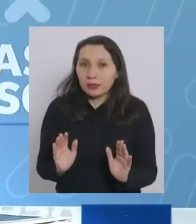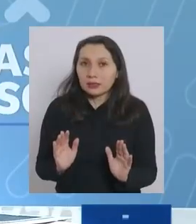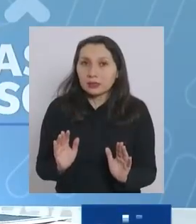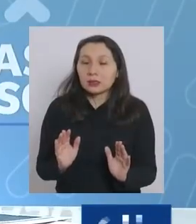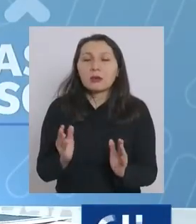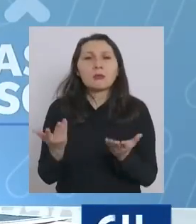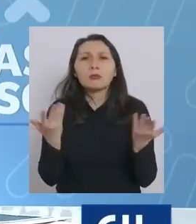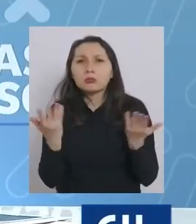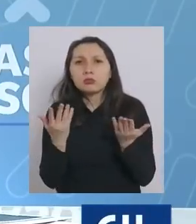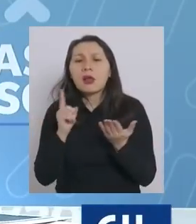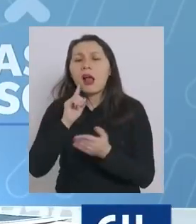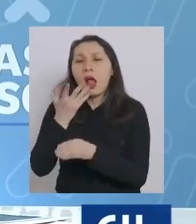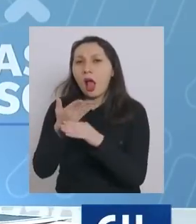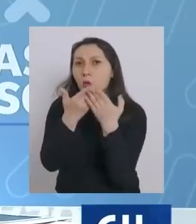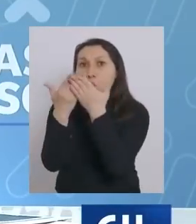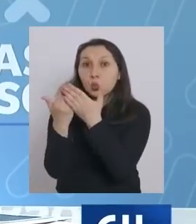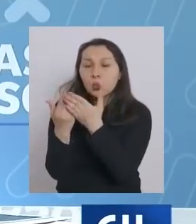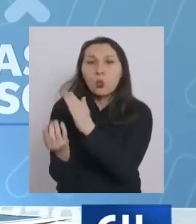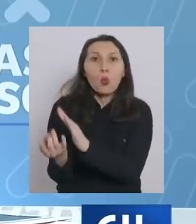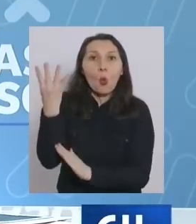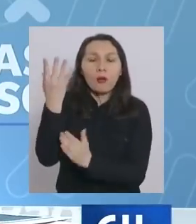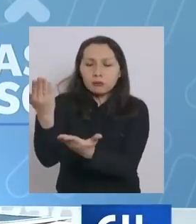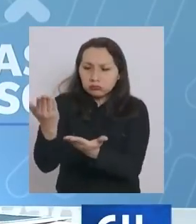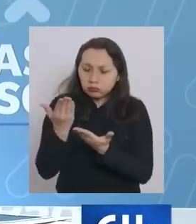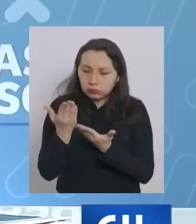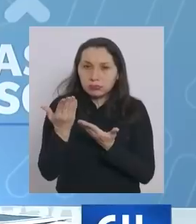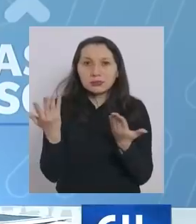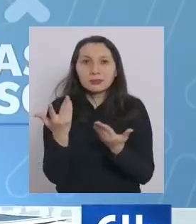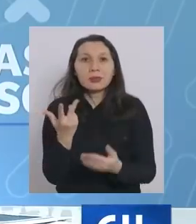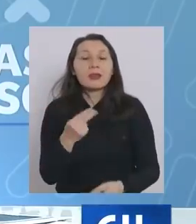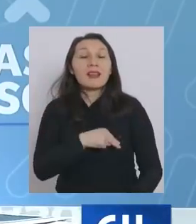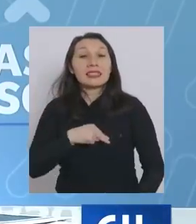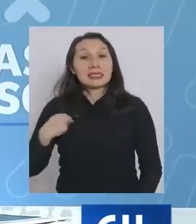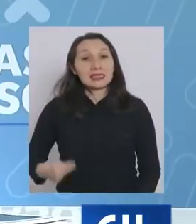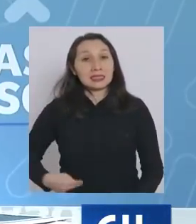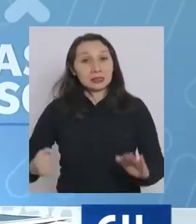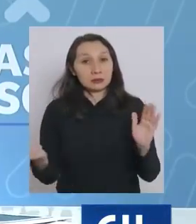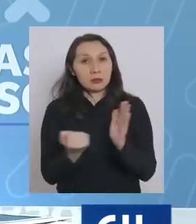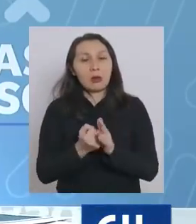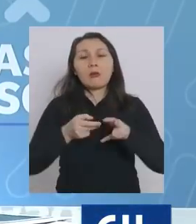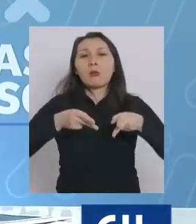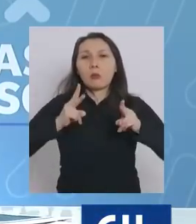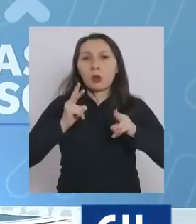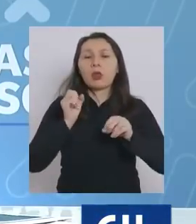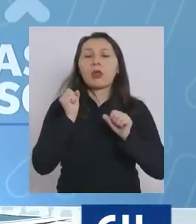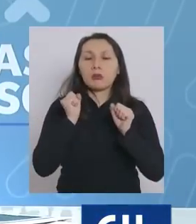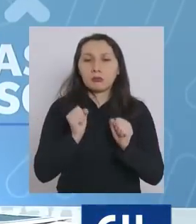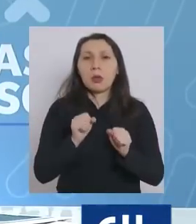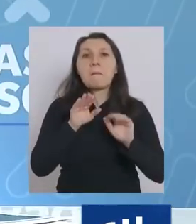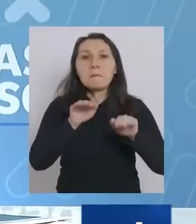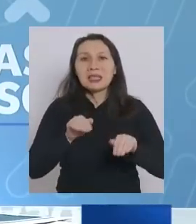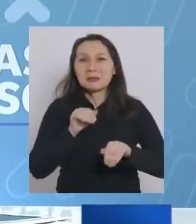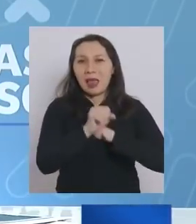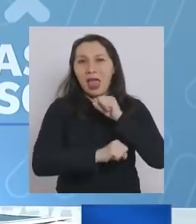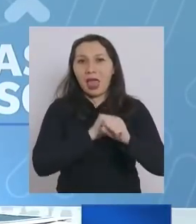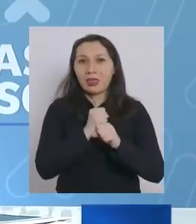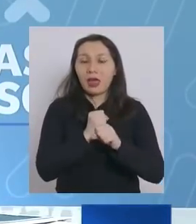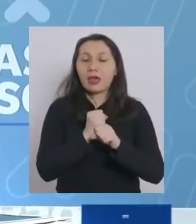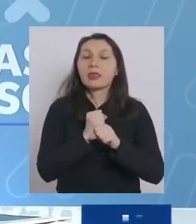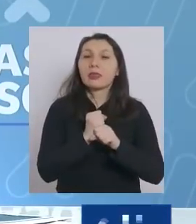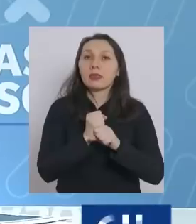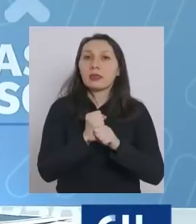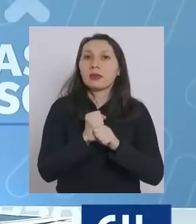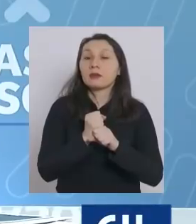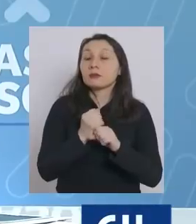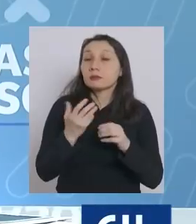debido a los estudios que están apareciendo de que la vacuna Sinovac también puede ser autorizada en ese grupo etario por lo tanto